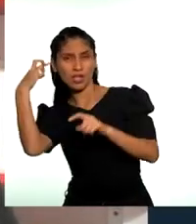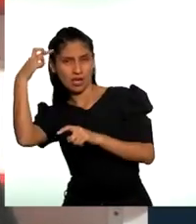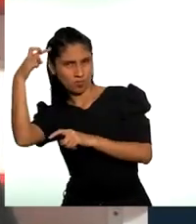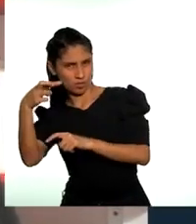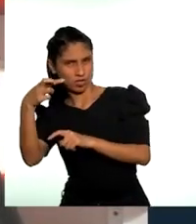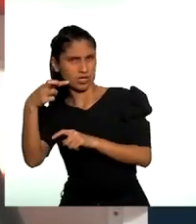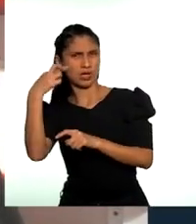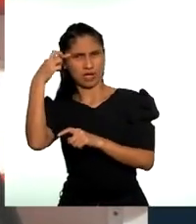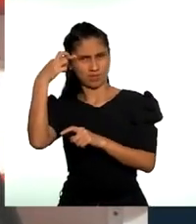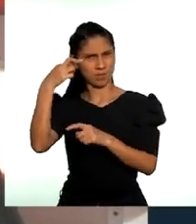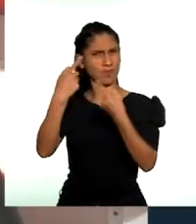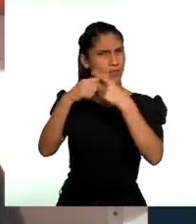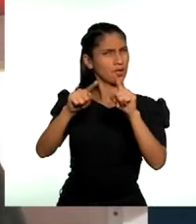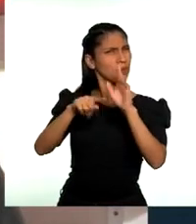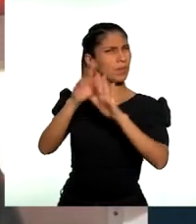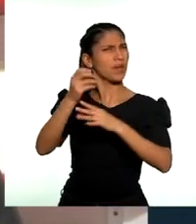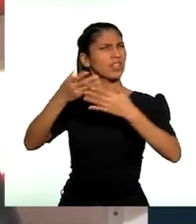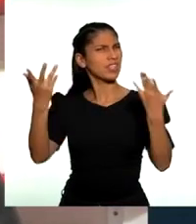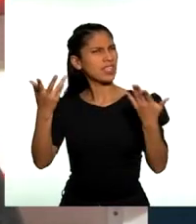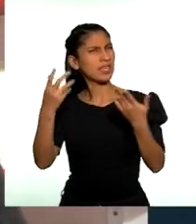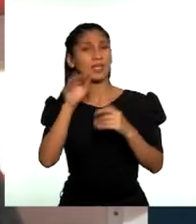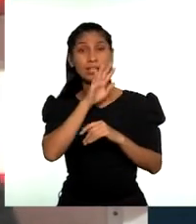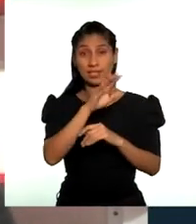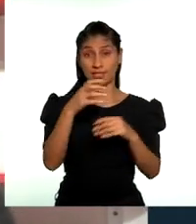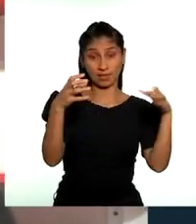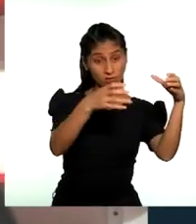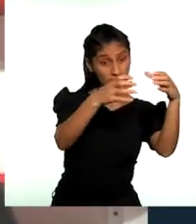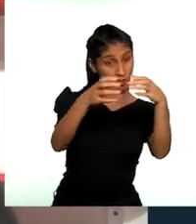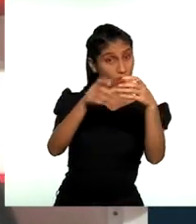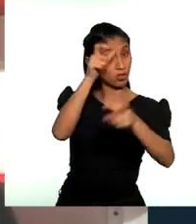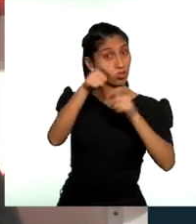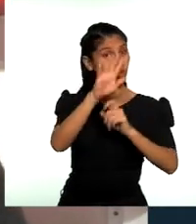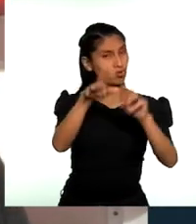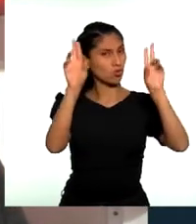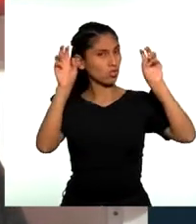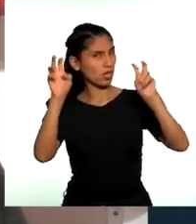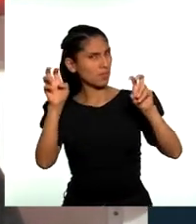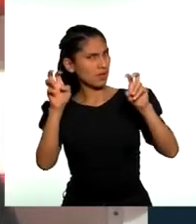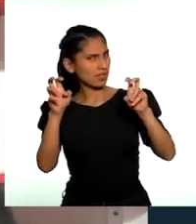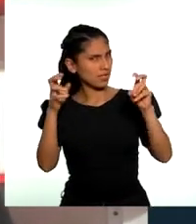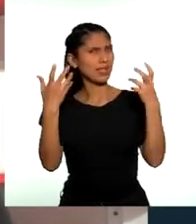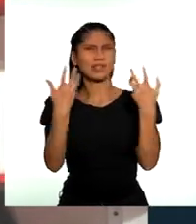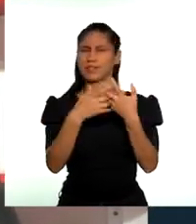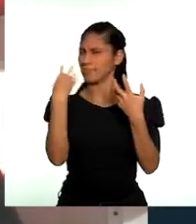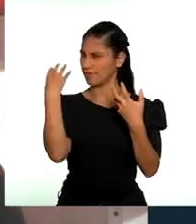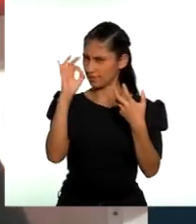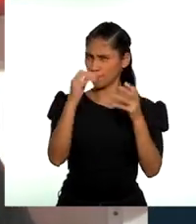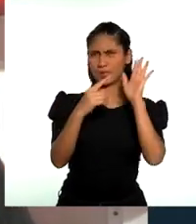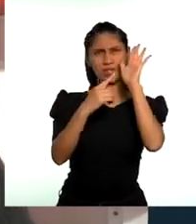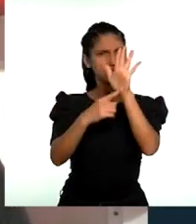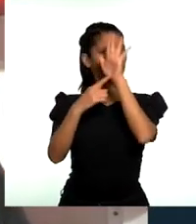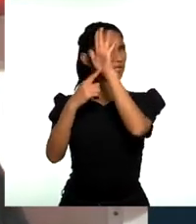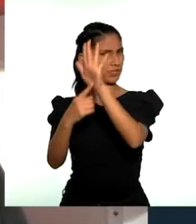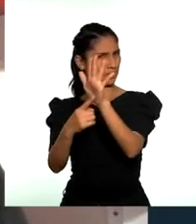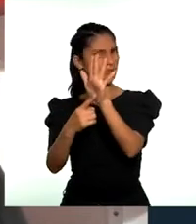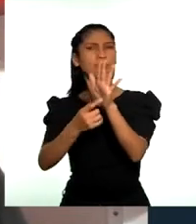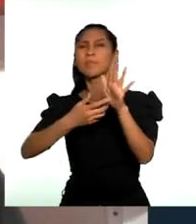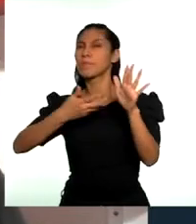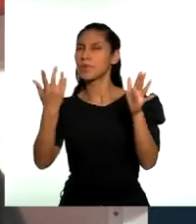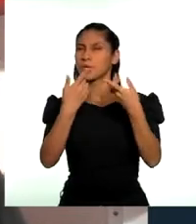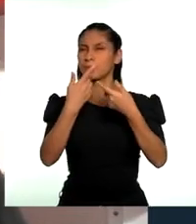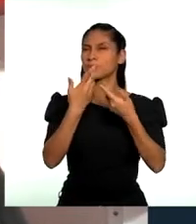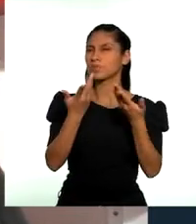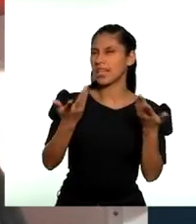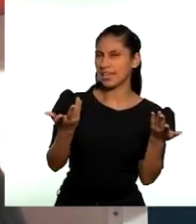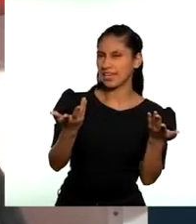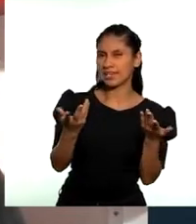que sus temas efectivamente estén presentes en la discusión, pero sobre todo en